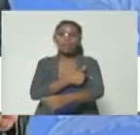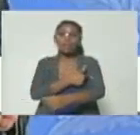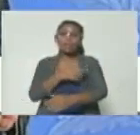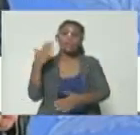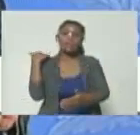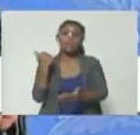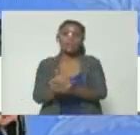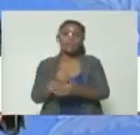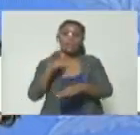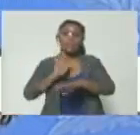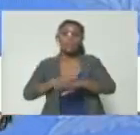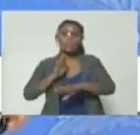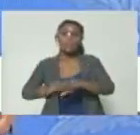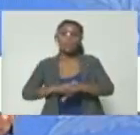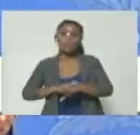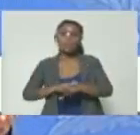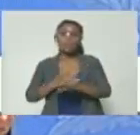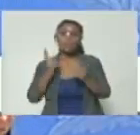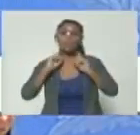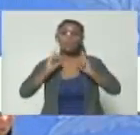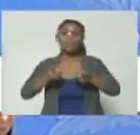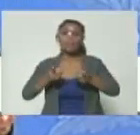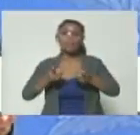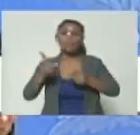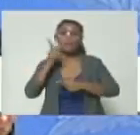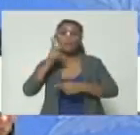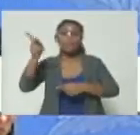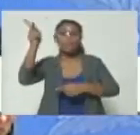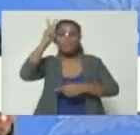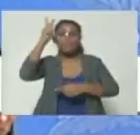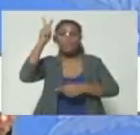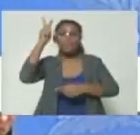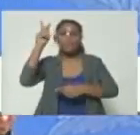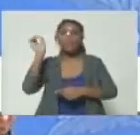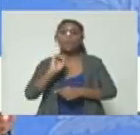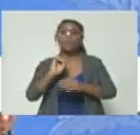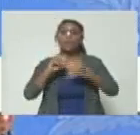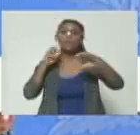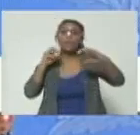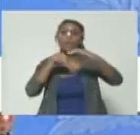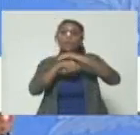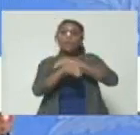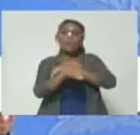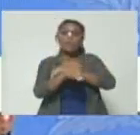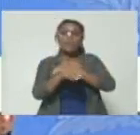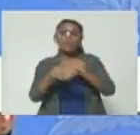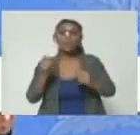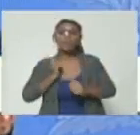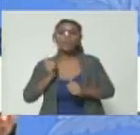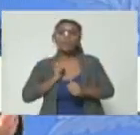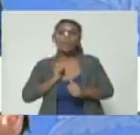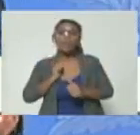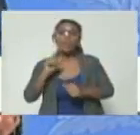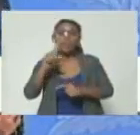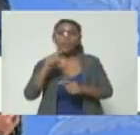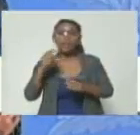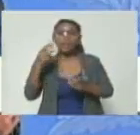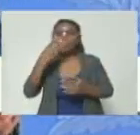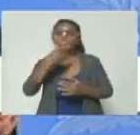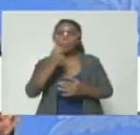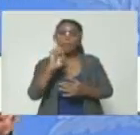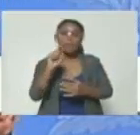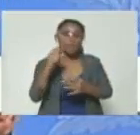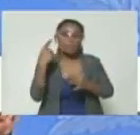transcurrían por la autopista Huaycaipuro, o por los túneles de la Planicie, o por la avenida Páez, o por la plaza